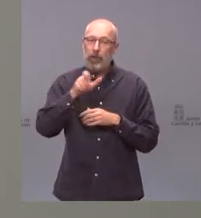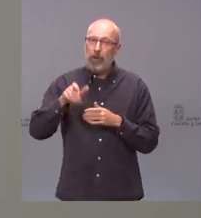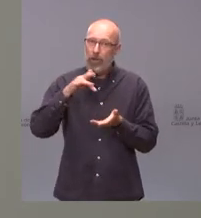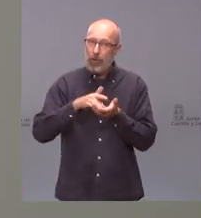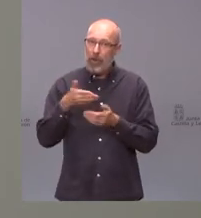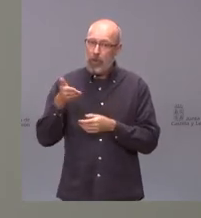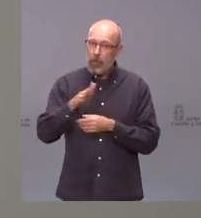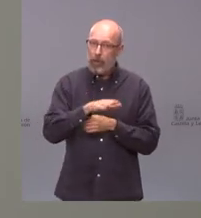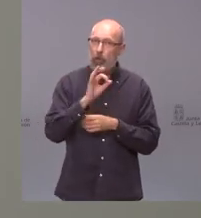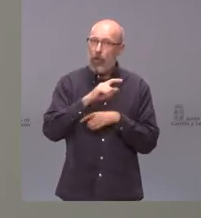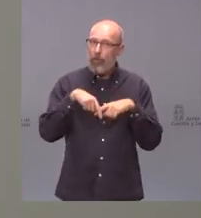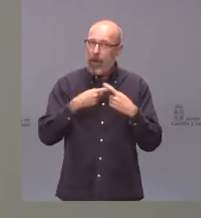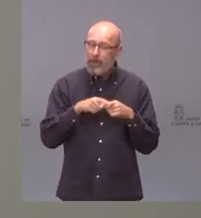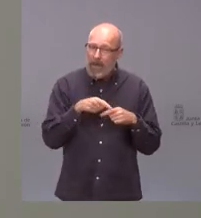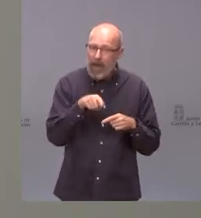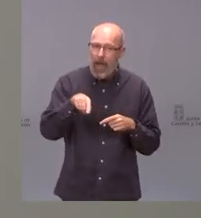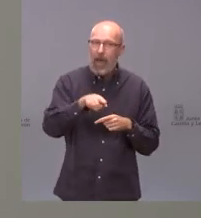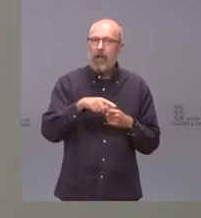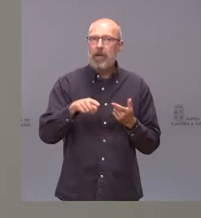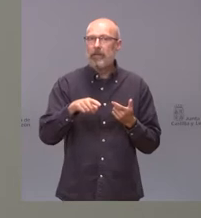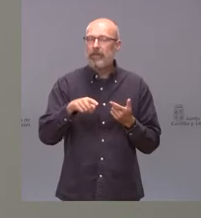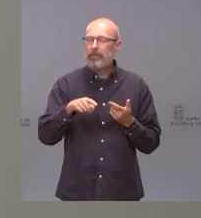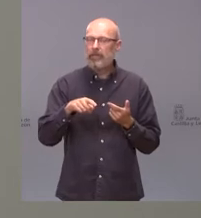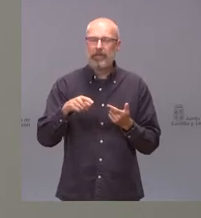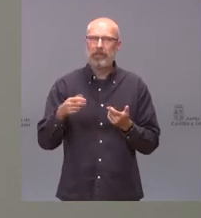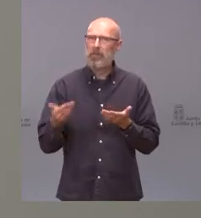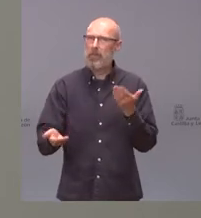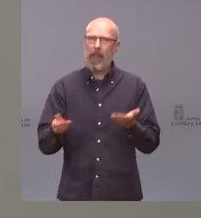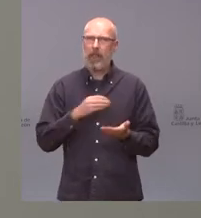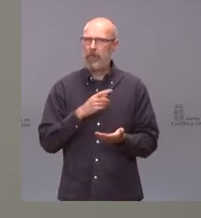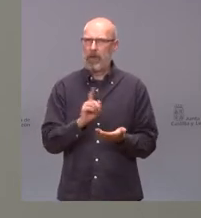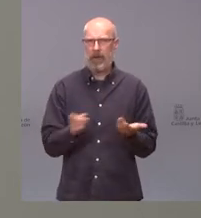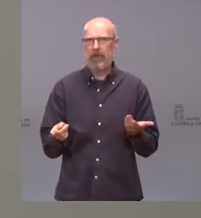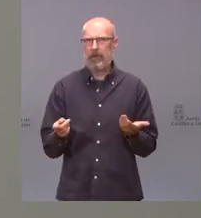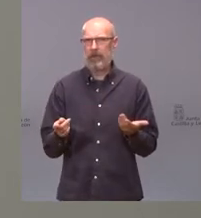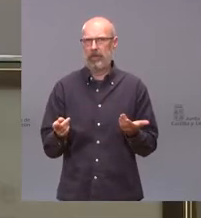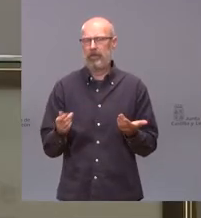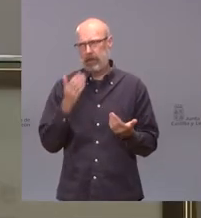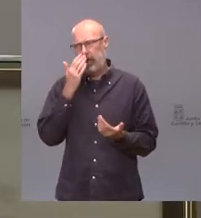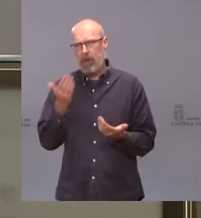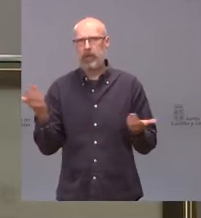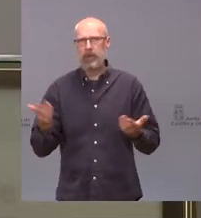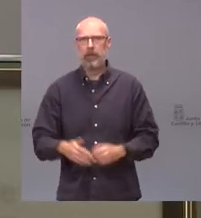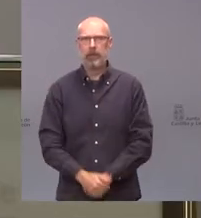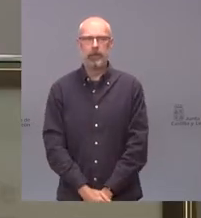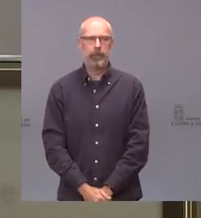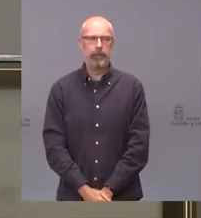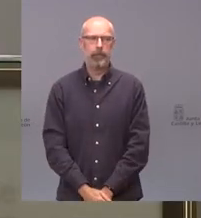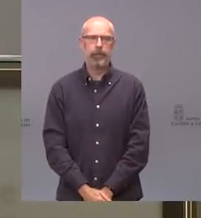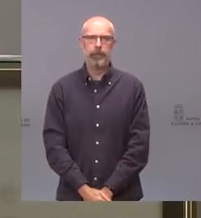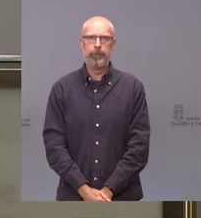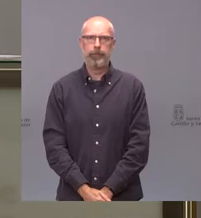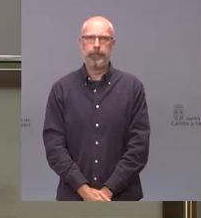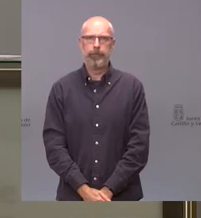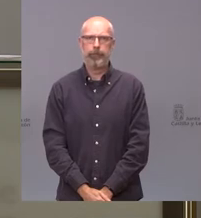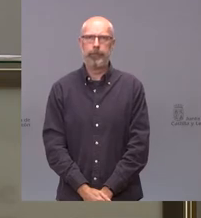familias no se la merecen sinceramente me gustaría añadir una cosa